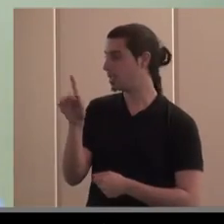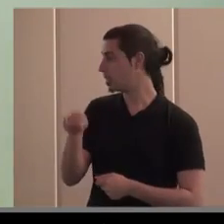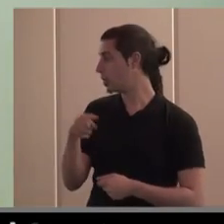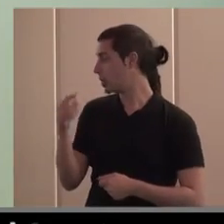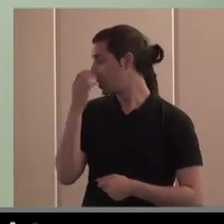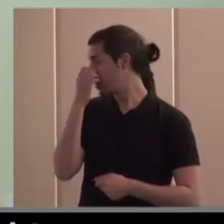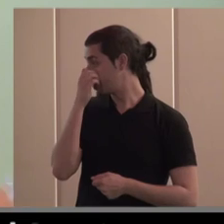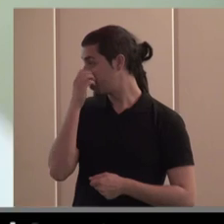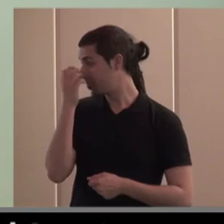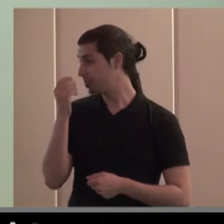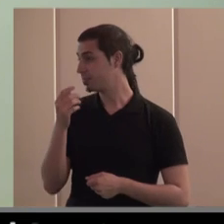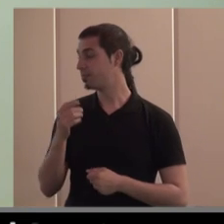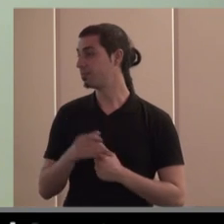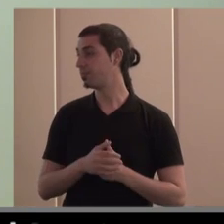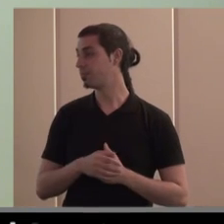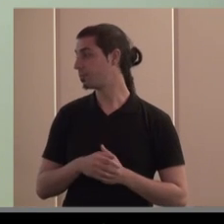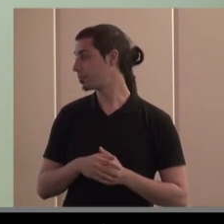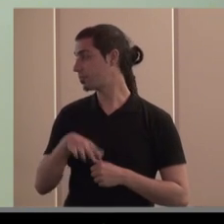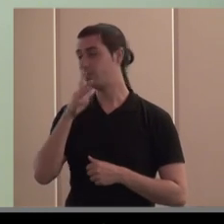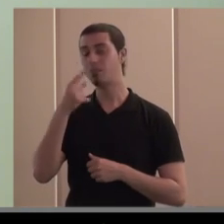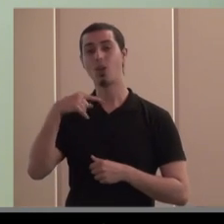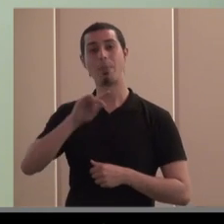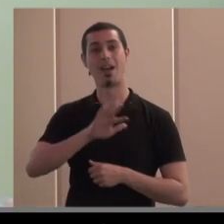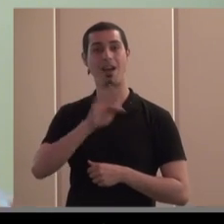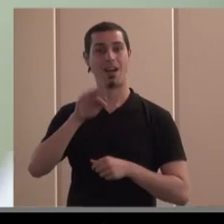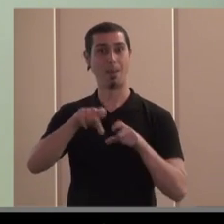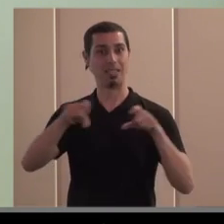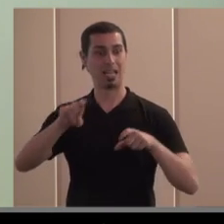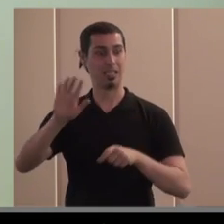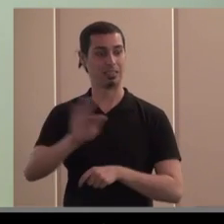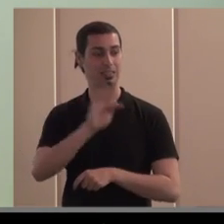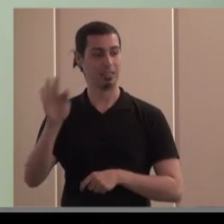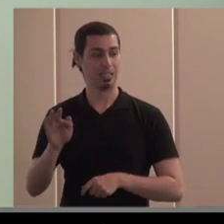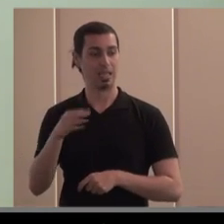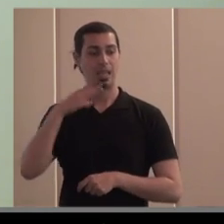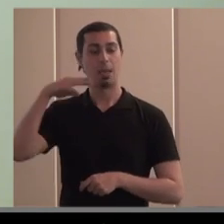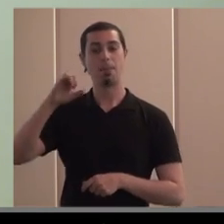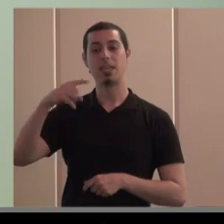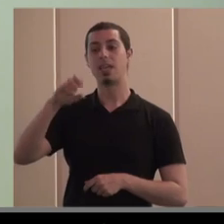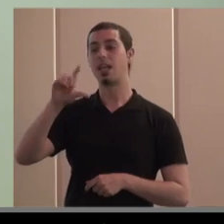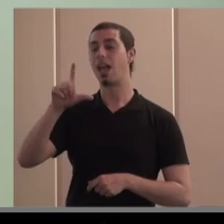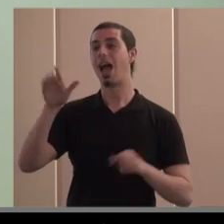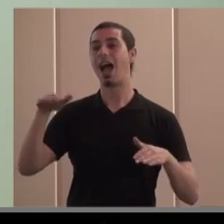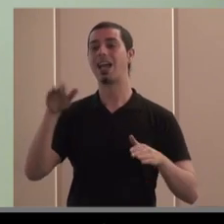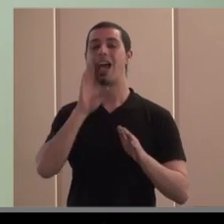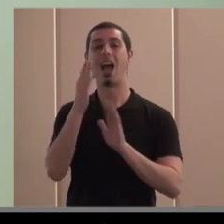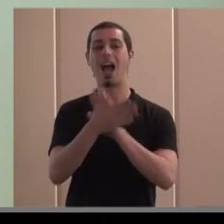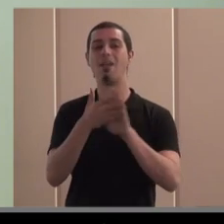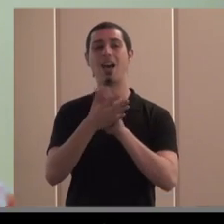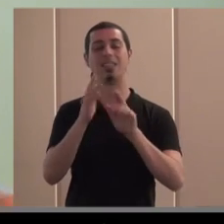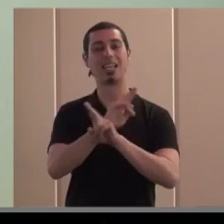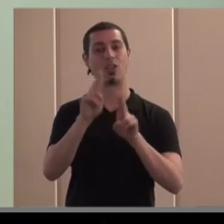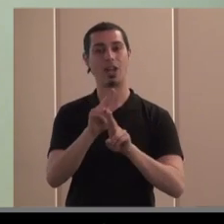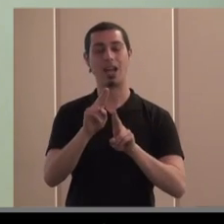Para no robar mucho tiempo a la siguiente mesa Miguel Ángel contesta la parte internacional en un